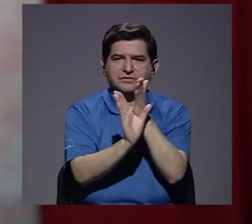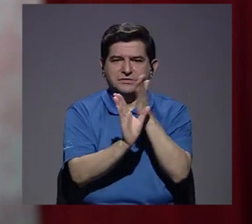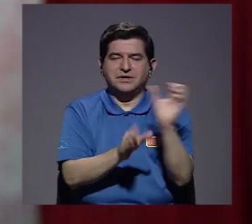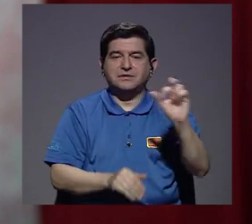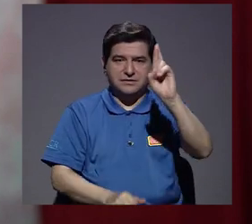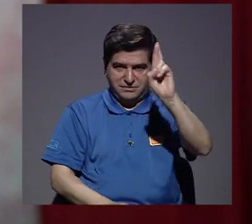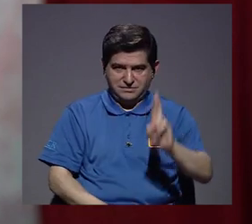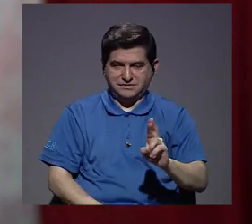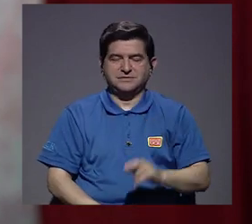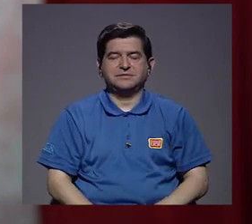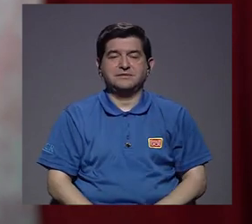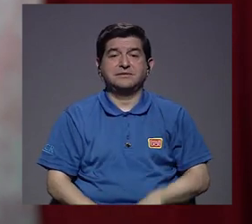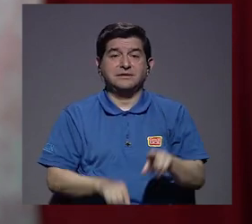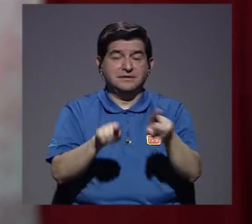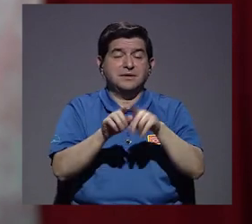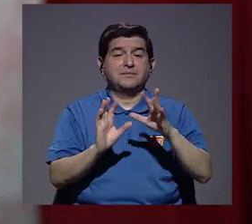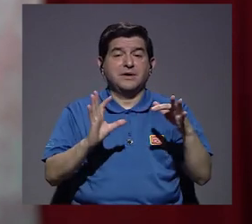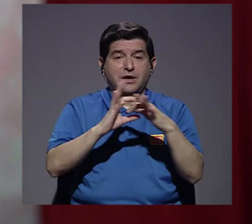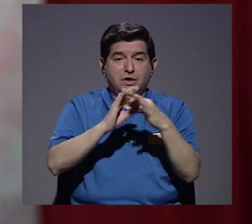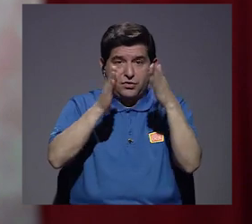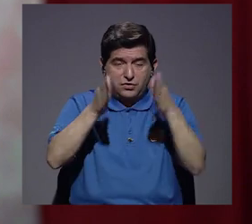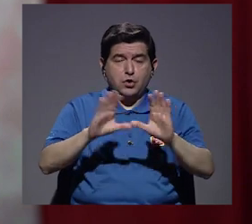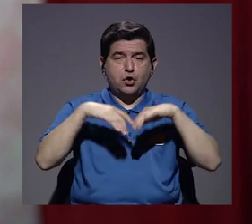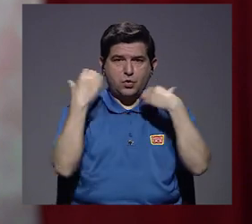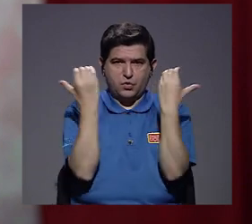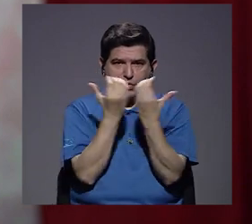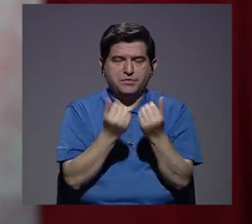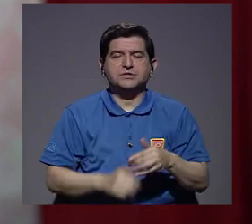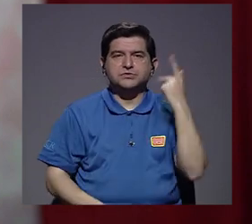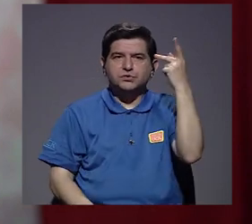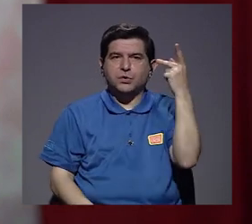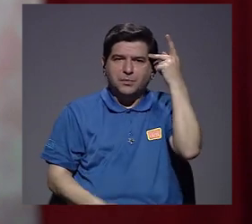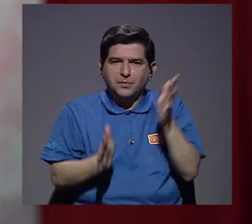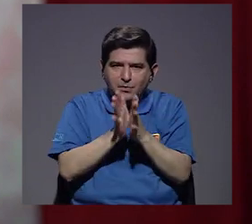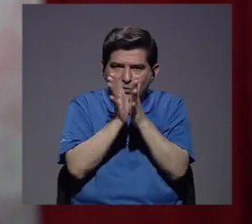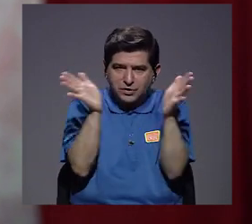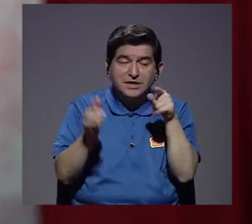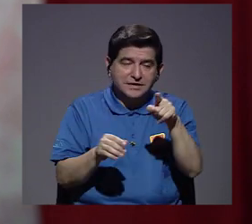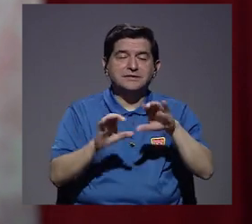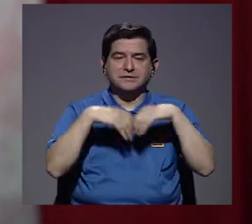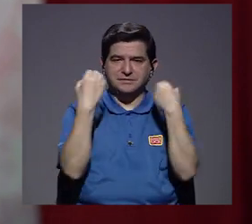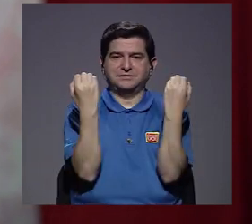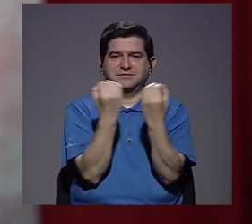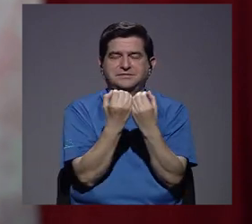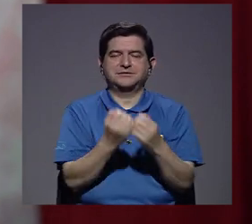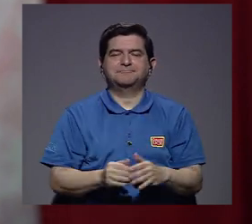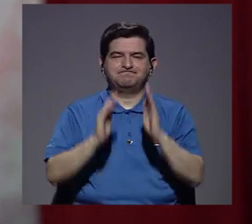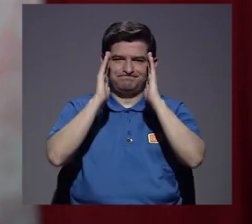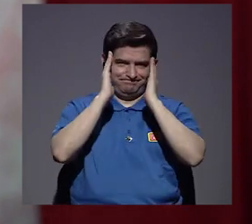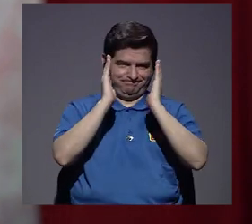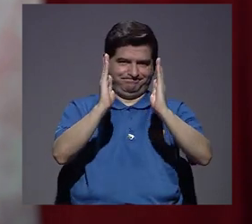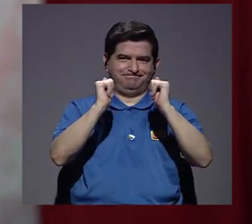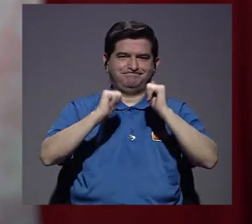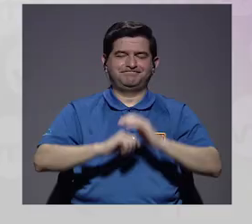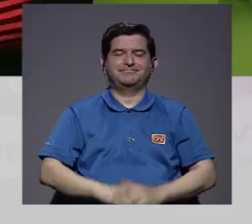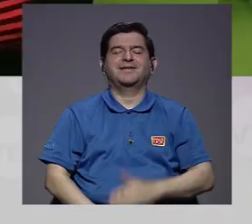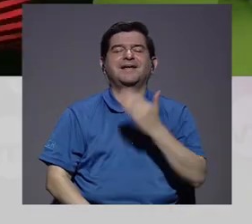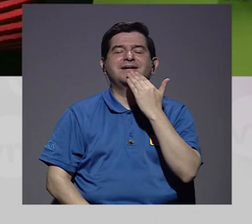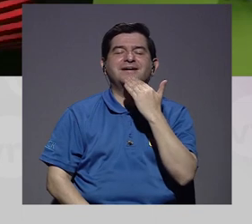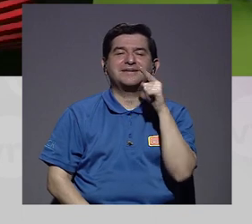Profesionales en Psicología de Costa Rica. Además, es coordinadora de la Comisión de Políticas Públicas de esta organización. Veamos.